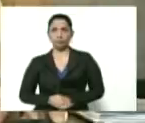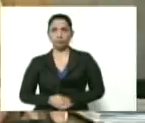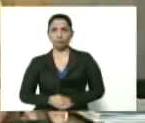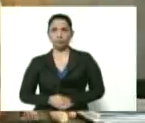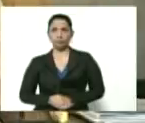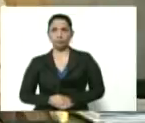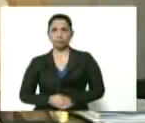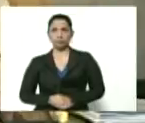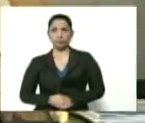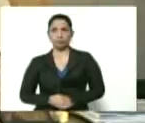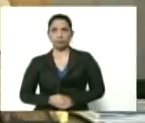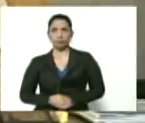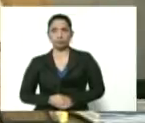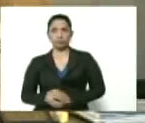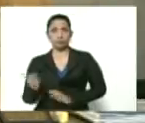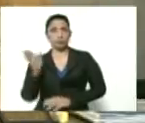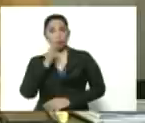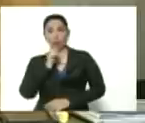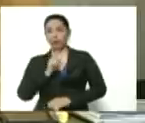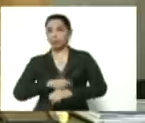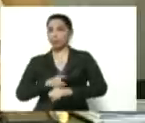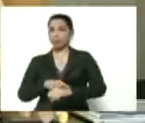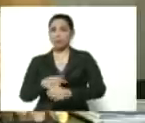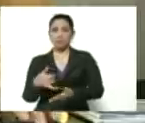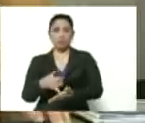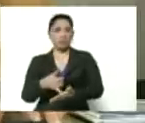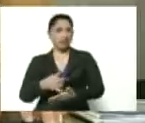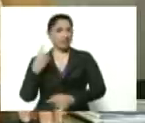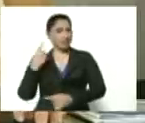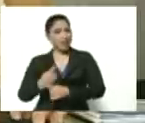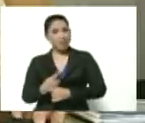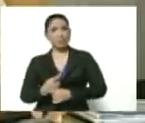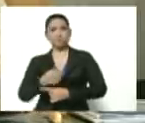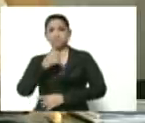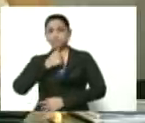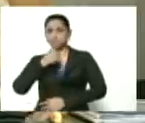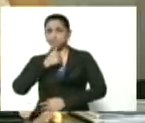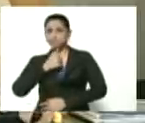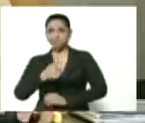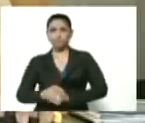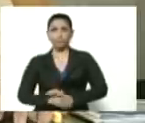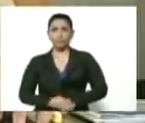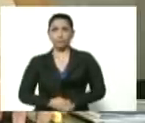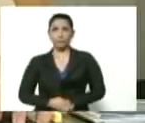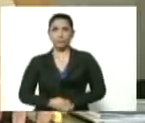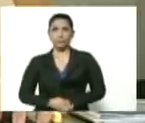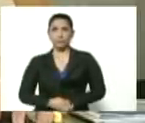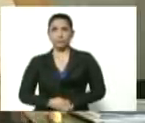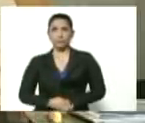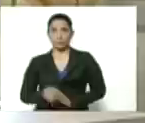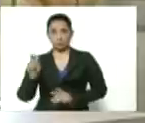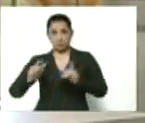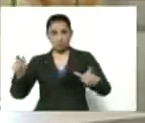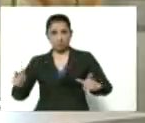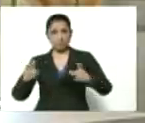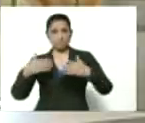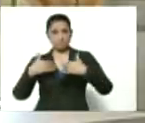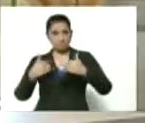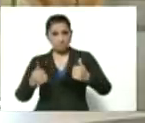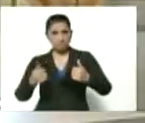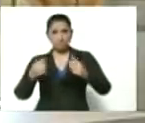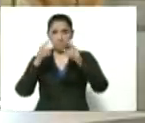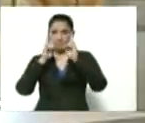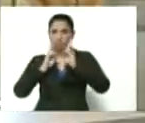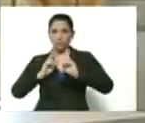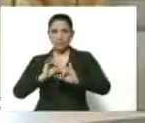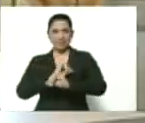No es tiempo de aflojar, es tiempo de mayor perseverancia. Pacientes recuperados. Ayer